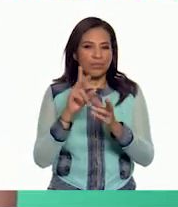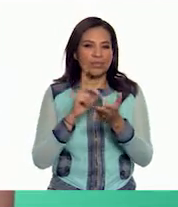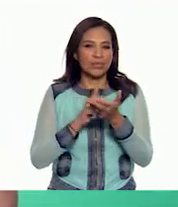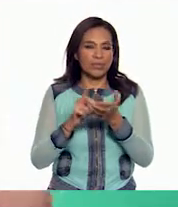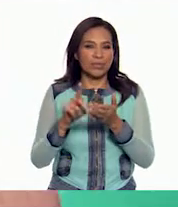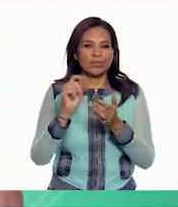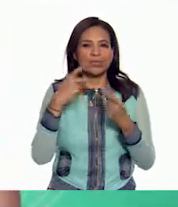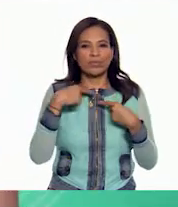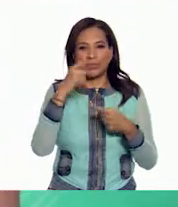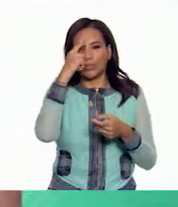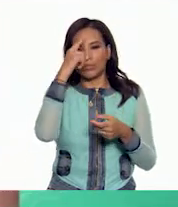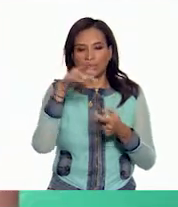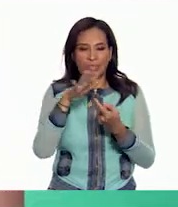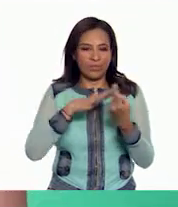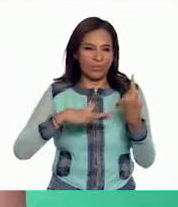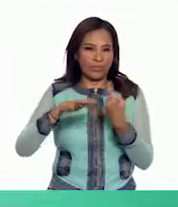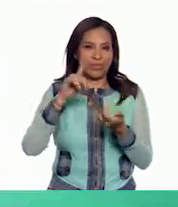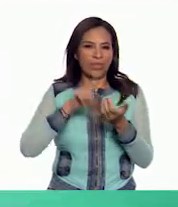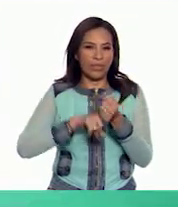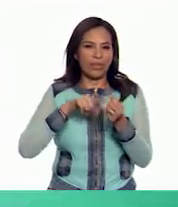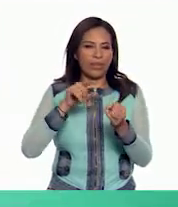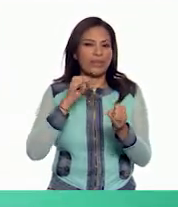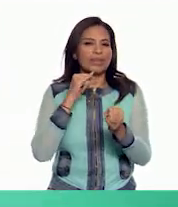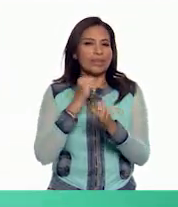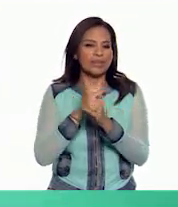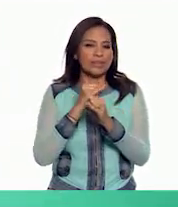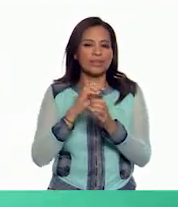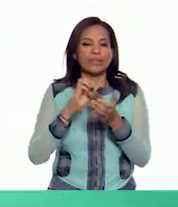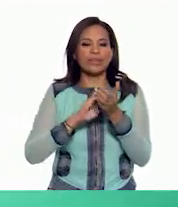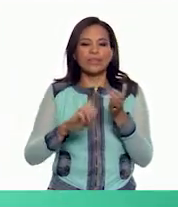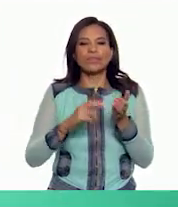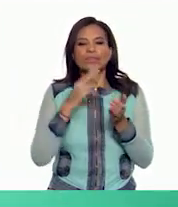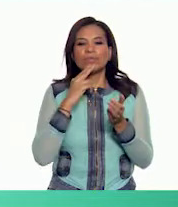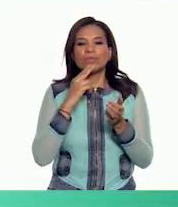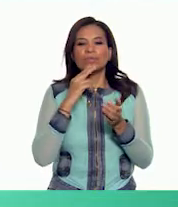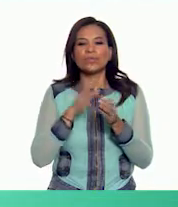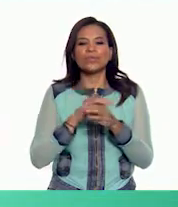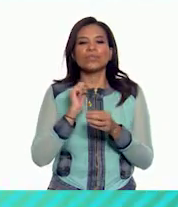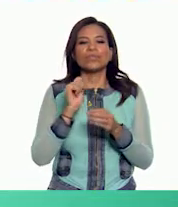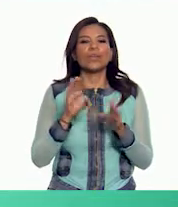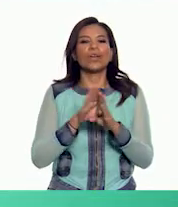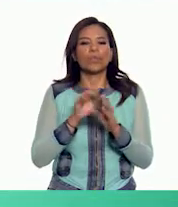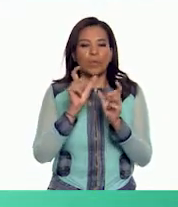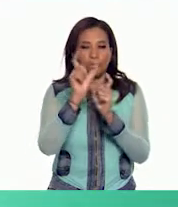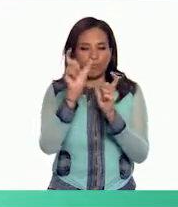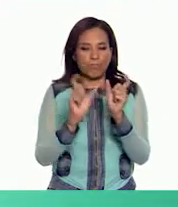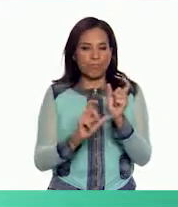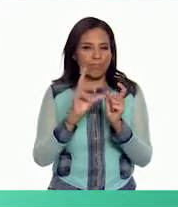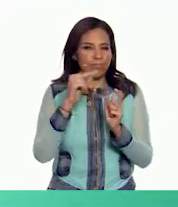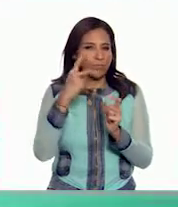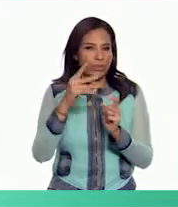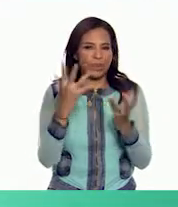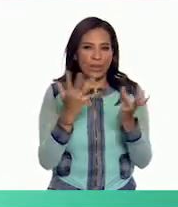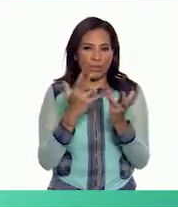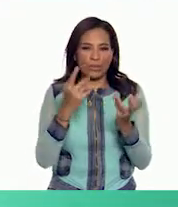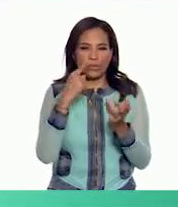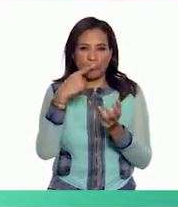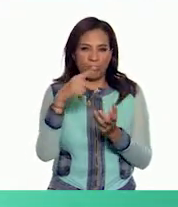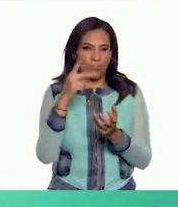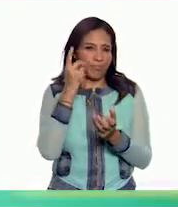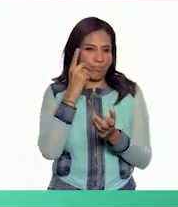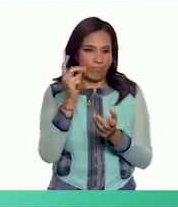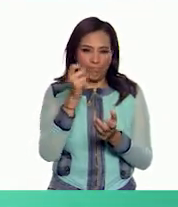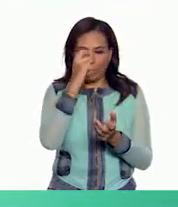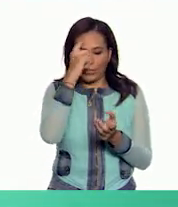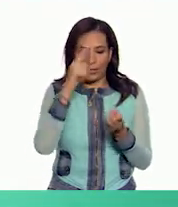derechos de autor en entornos digitales Por ejemplo utilizar de forma correcta contenidos que no han sido creados por ustedes